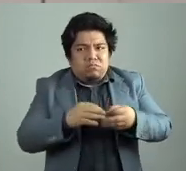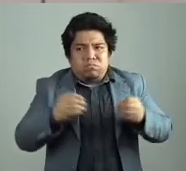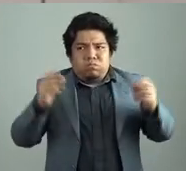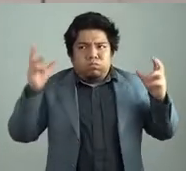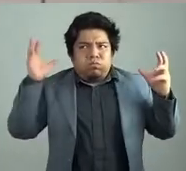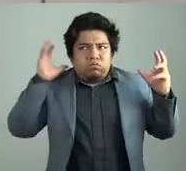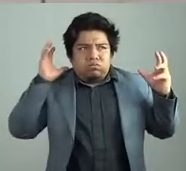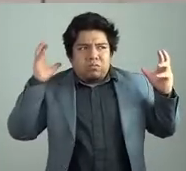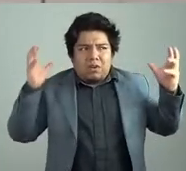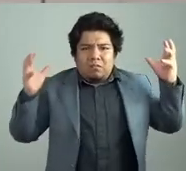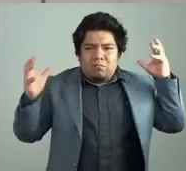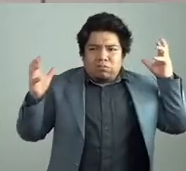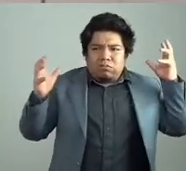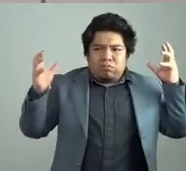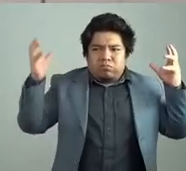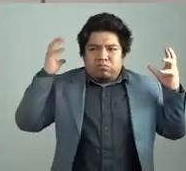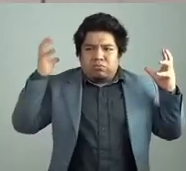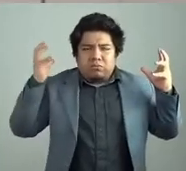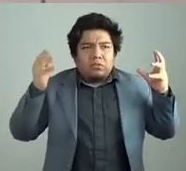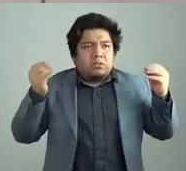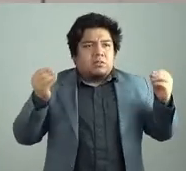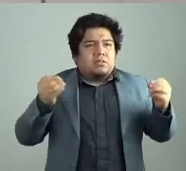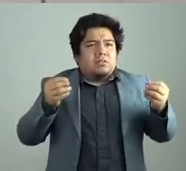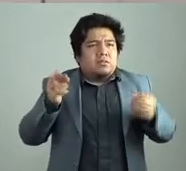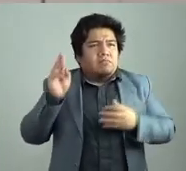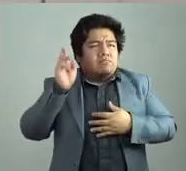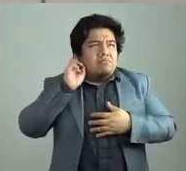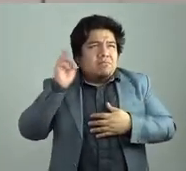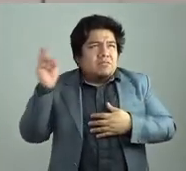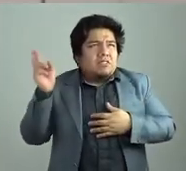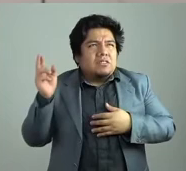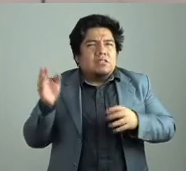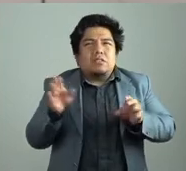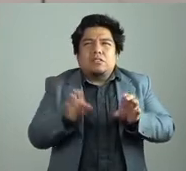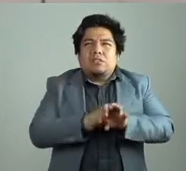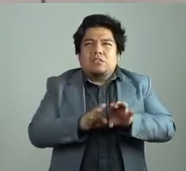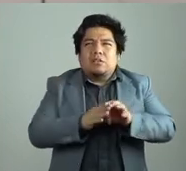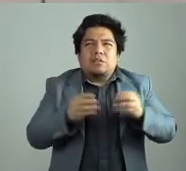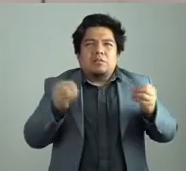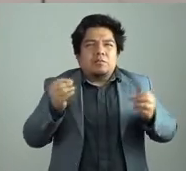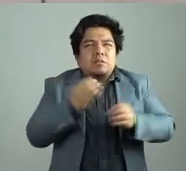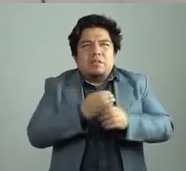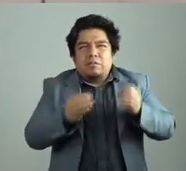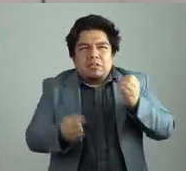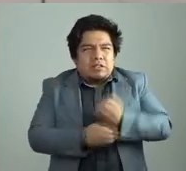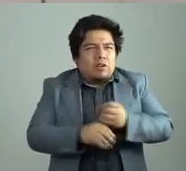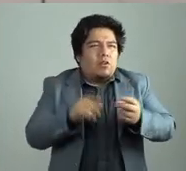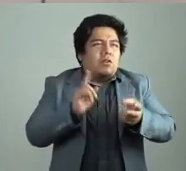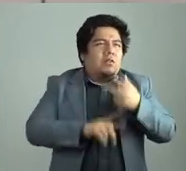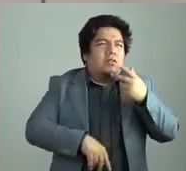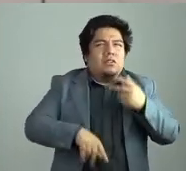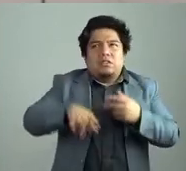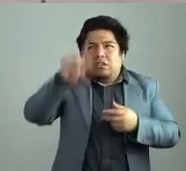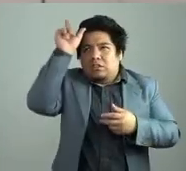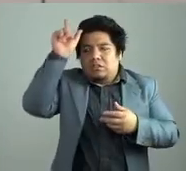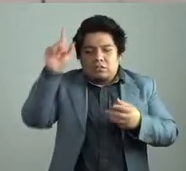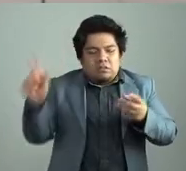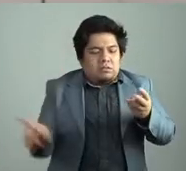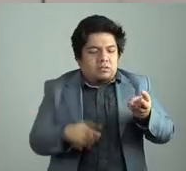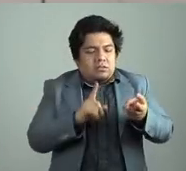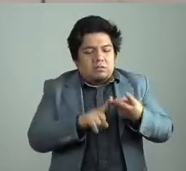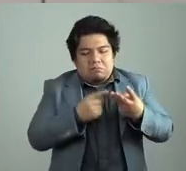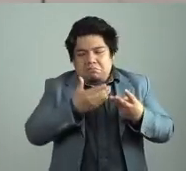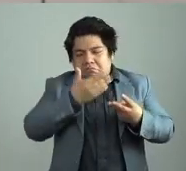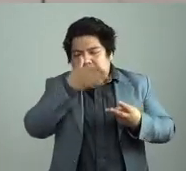caos, locura, no sé,